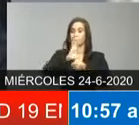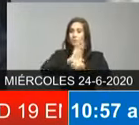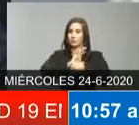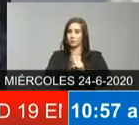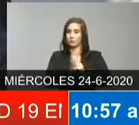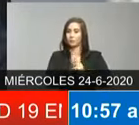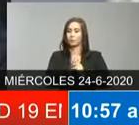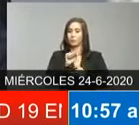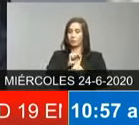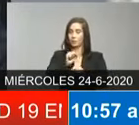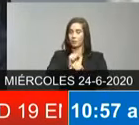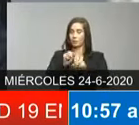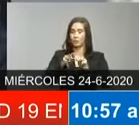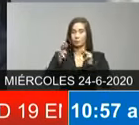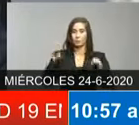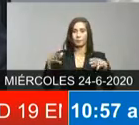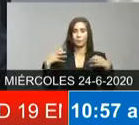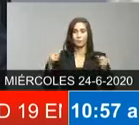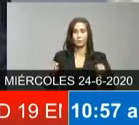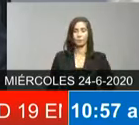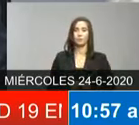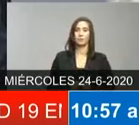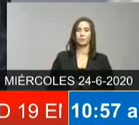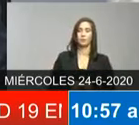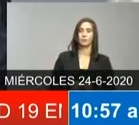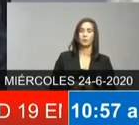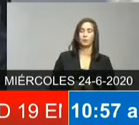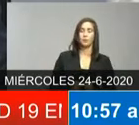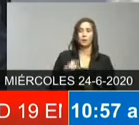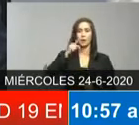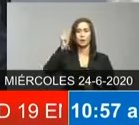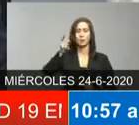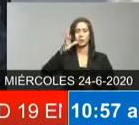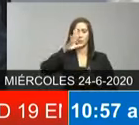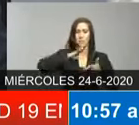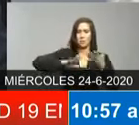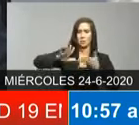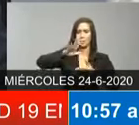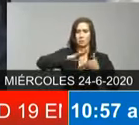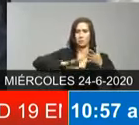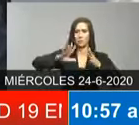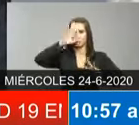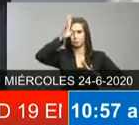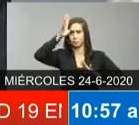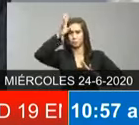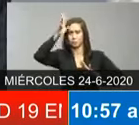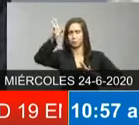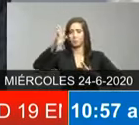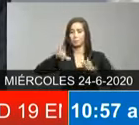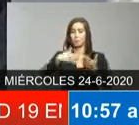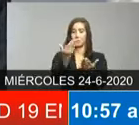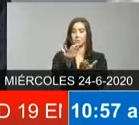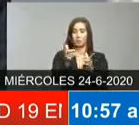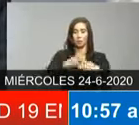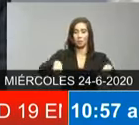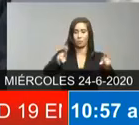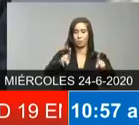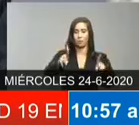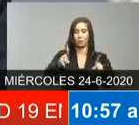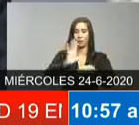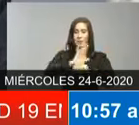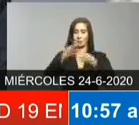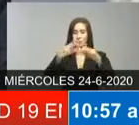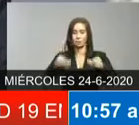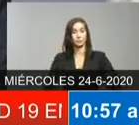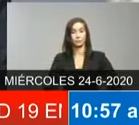intervenciones que nadie juegue a confundir a la opinión pública que con llegar a un barrio ha desaparecido